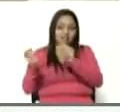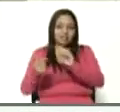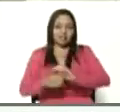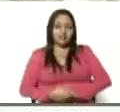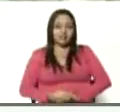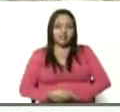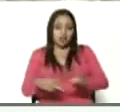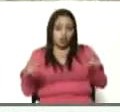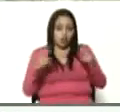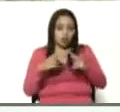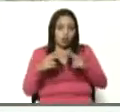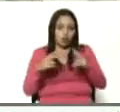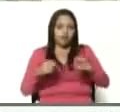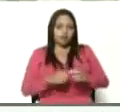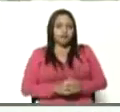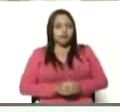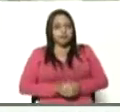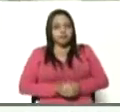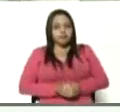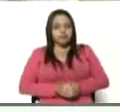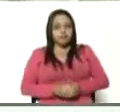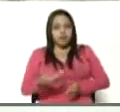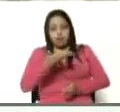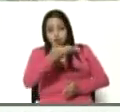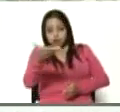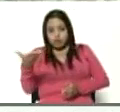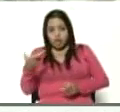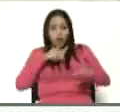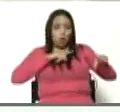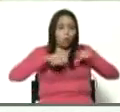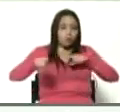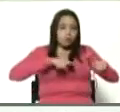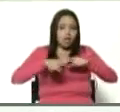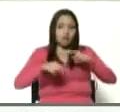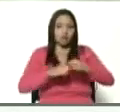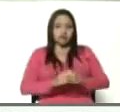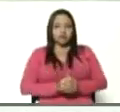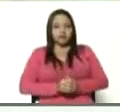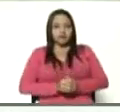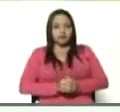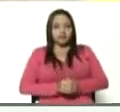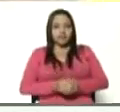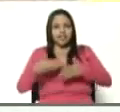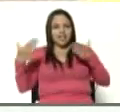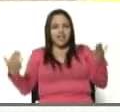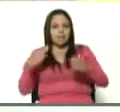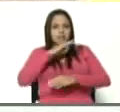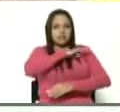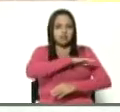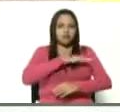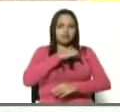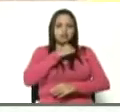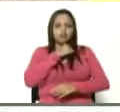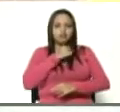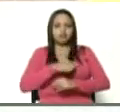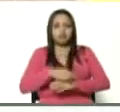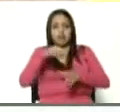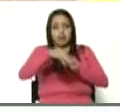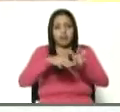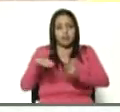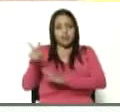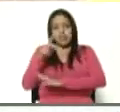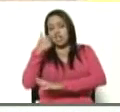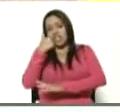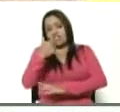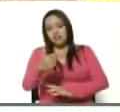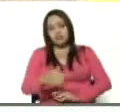conozcan. y a ustedes coordinadores y coordinadoras de la gran misión agro-Venezuela les digo,